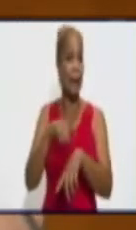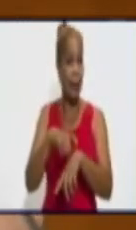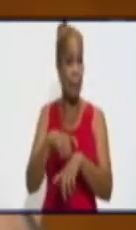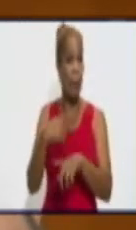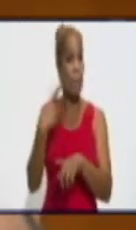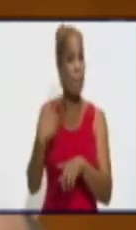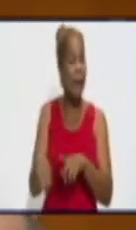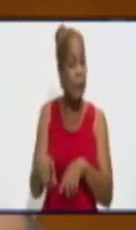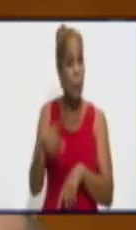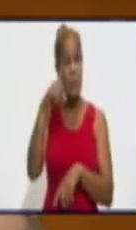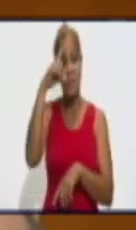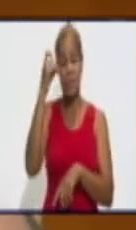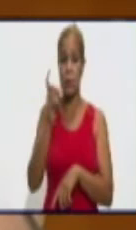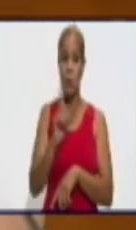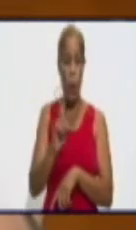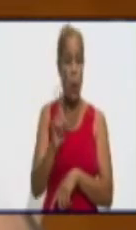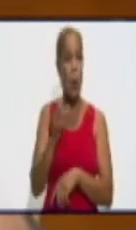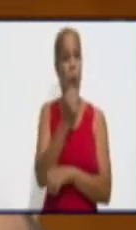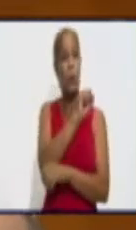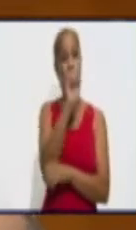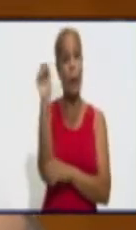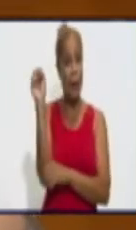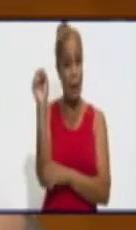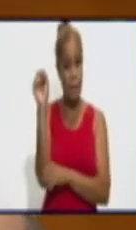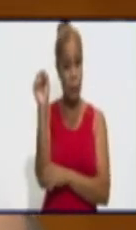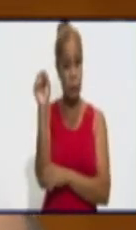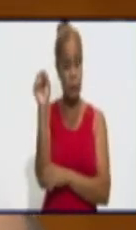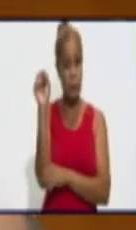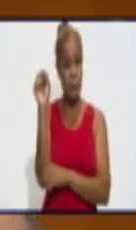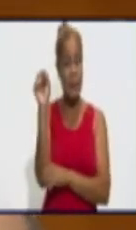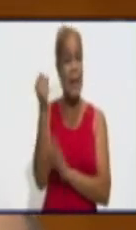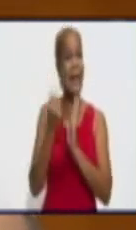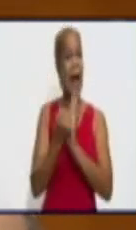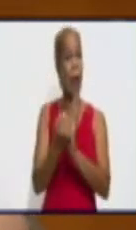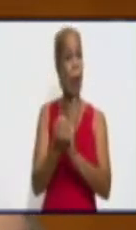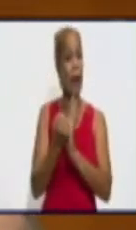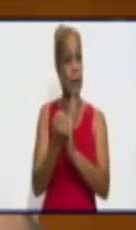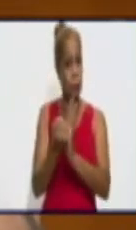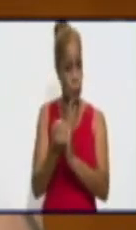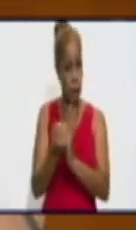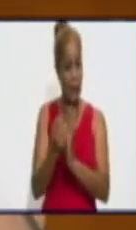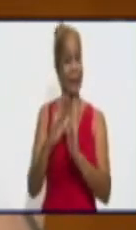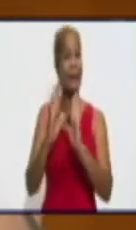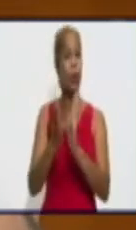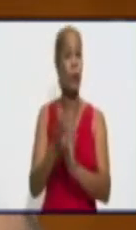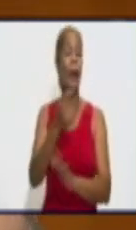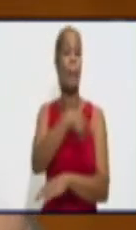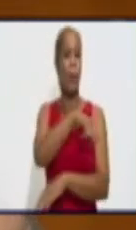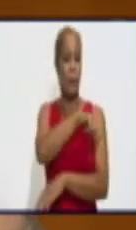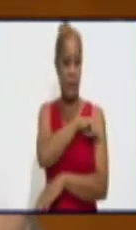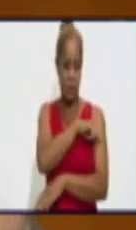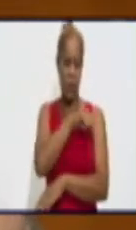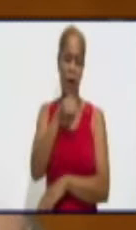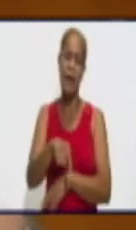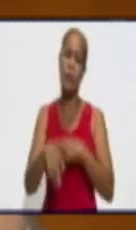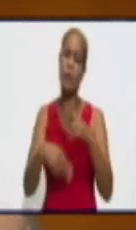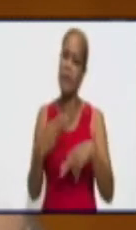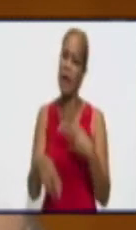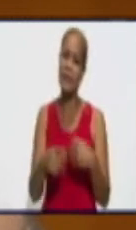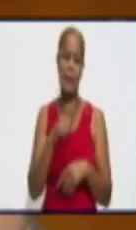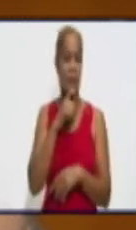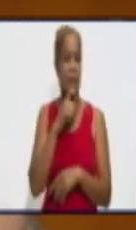si no logramos la cooperación de la comunidad, esto se hace muy difícil y se sigue extendiendo en el tiempo.